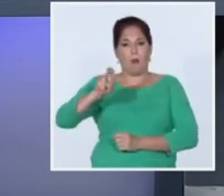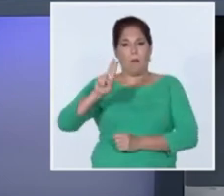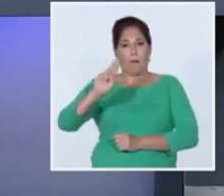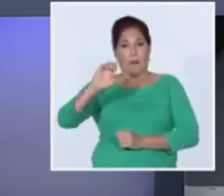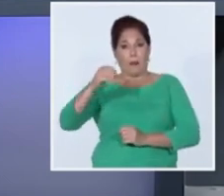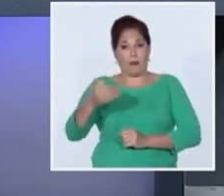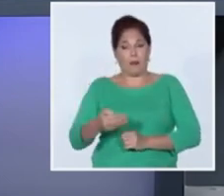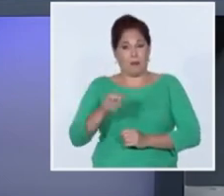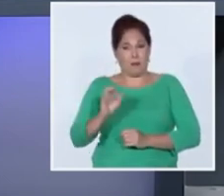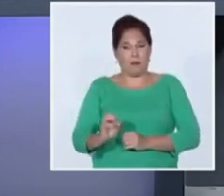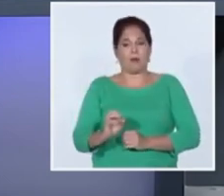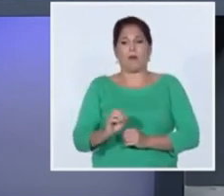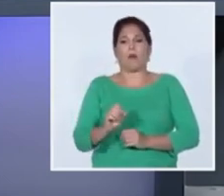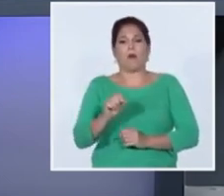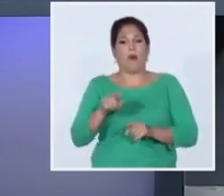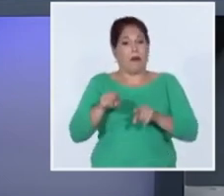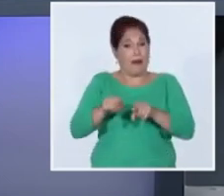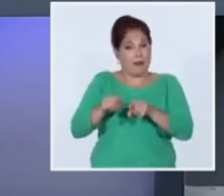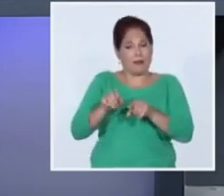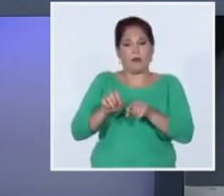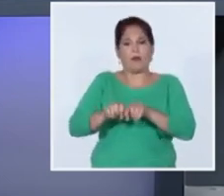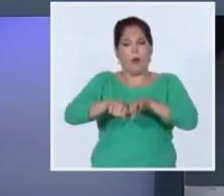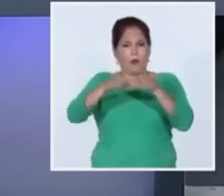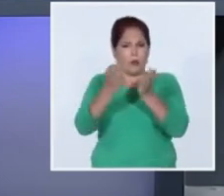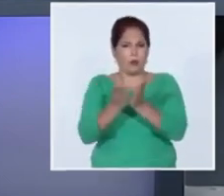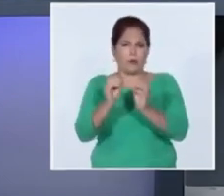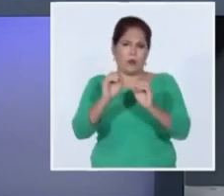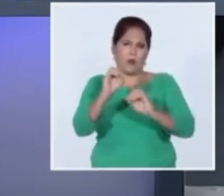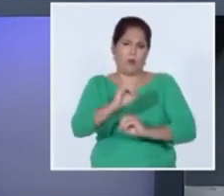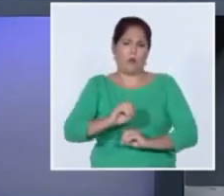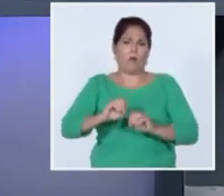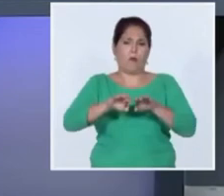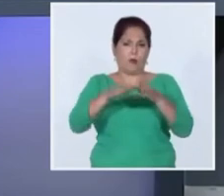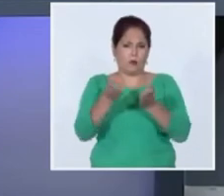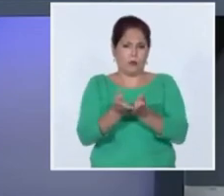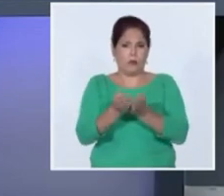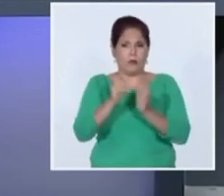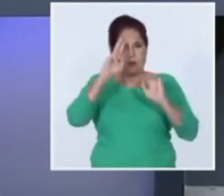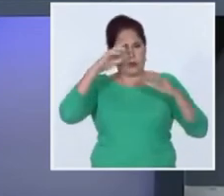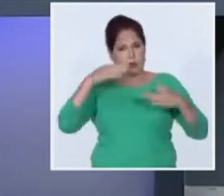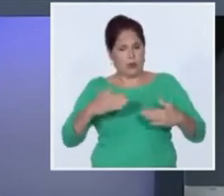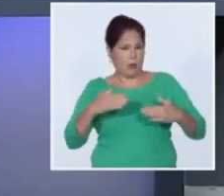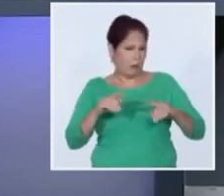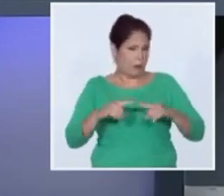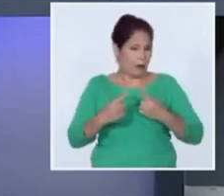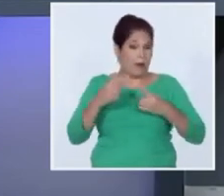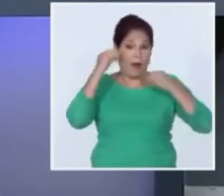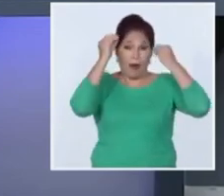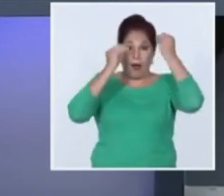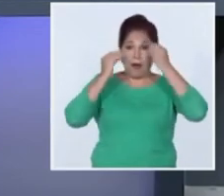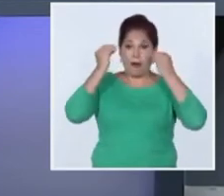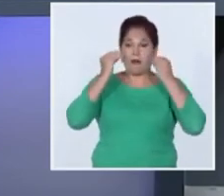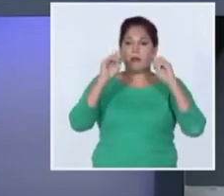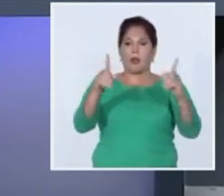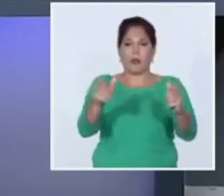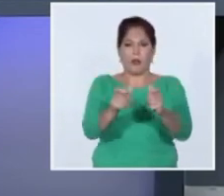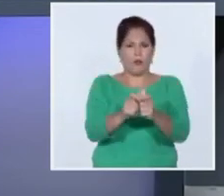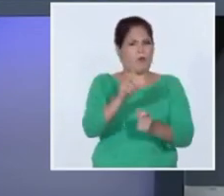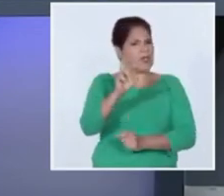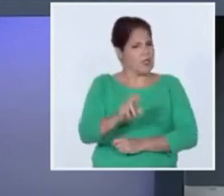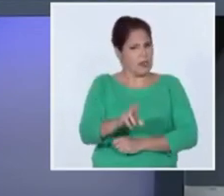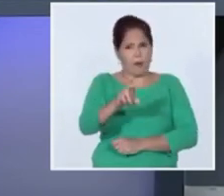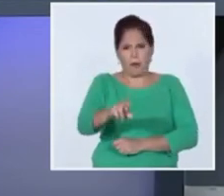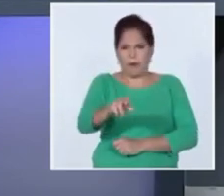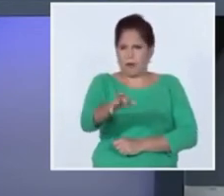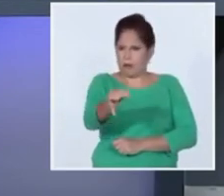doctor Tedros Adhanom Guillembrey sus referidas a la COVID-19 el análisis fue realizado en el habitual encuentro que encabeza el primer